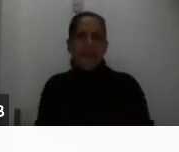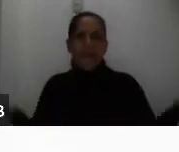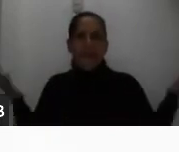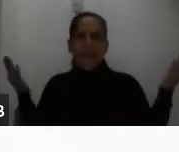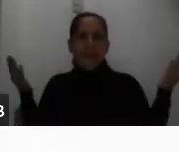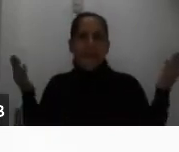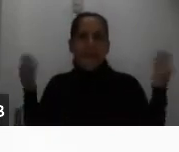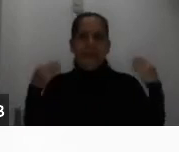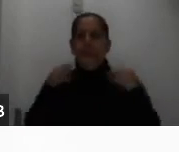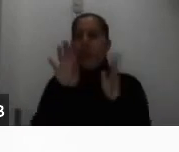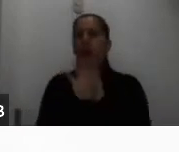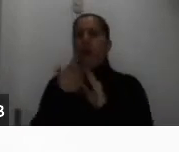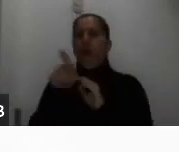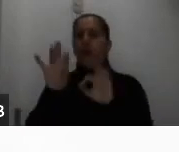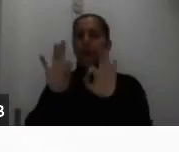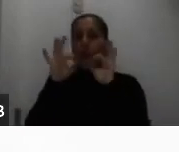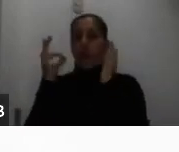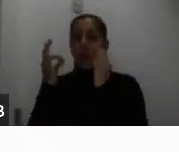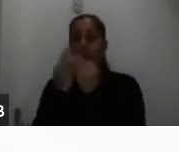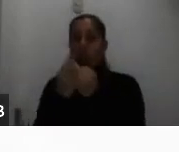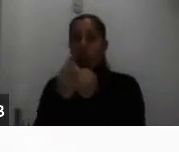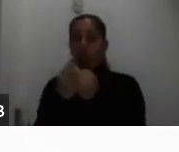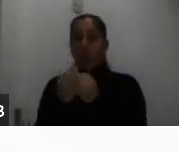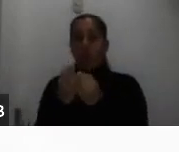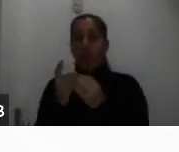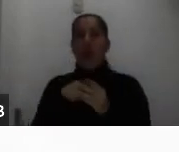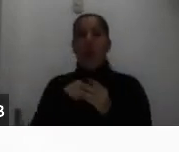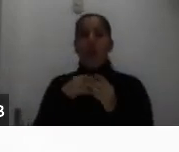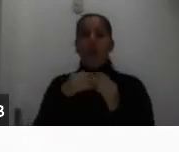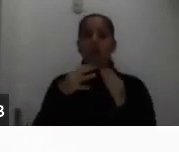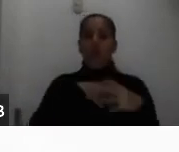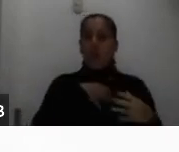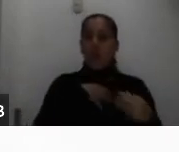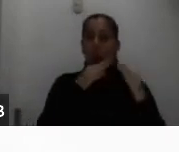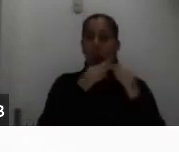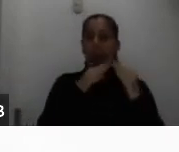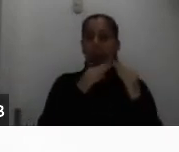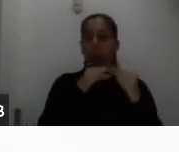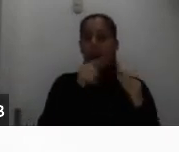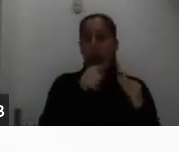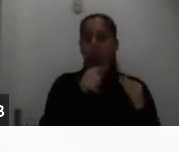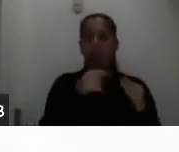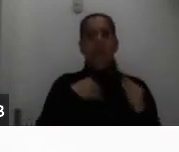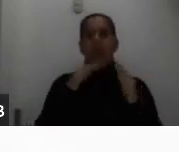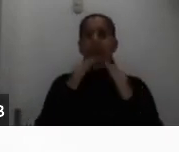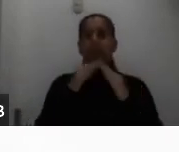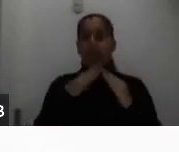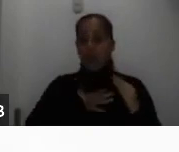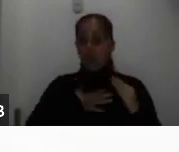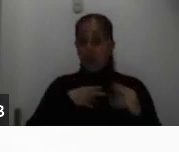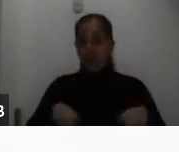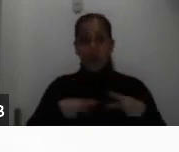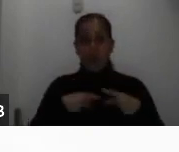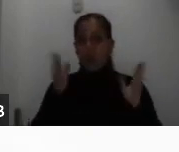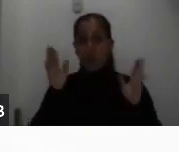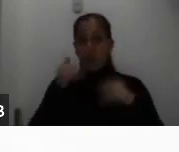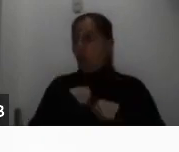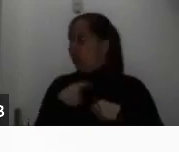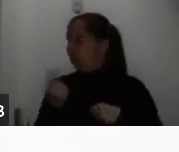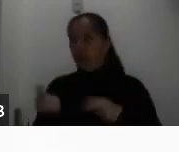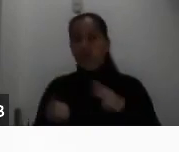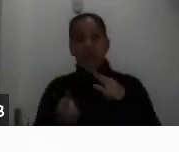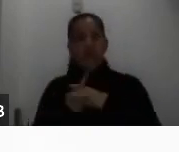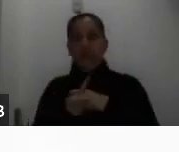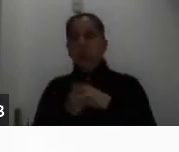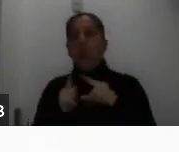que en su grupo familiar en el registro de la propiedad no aparece la casa donde ustedes actualmente viven pero si es propia